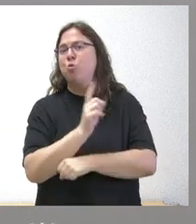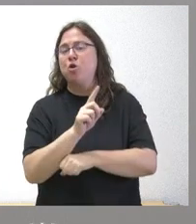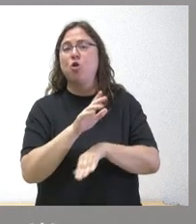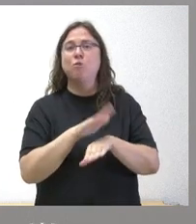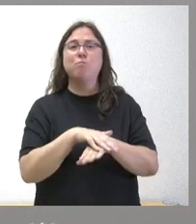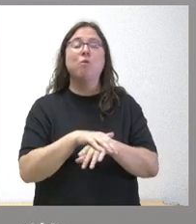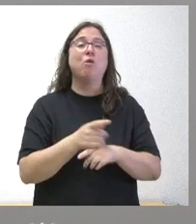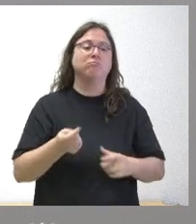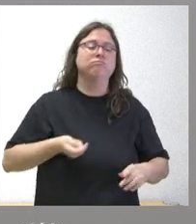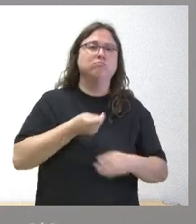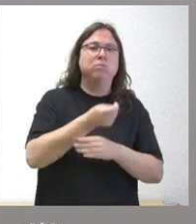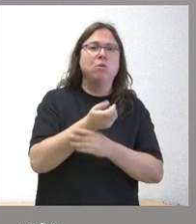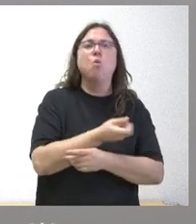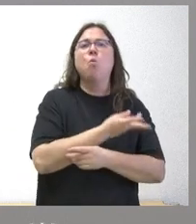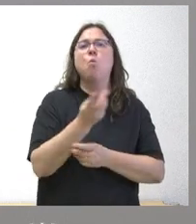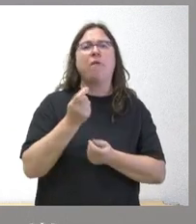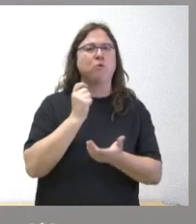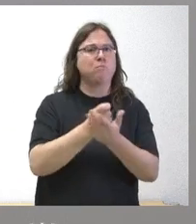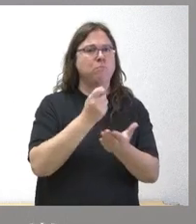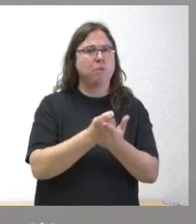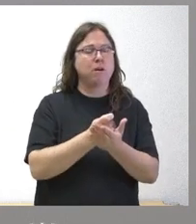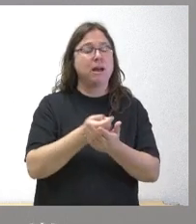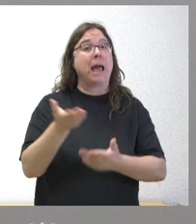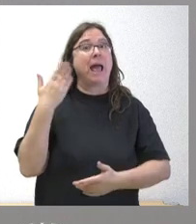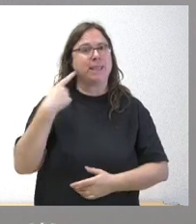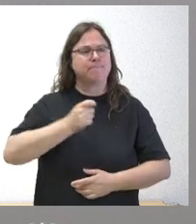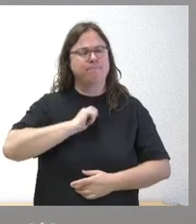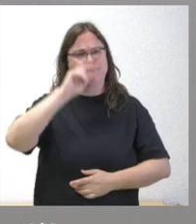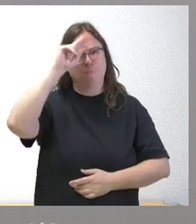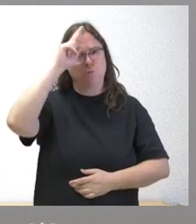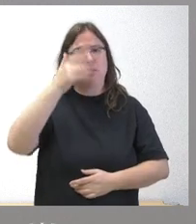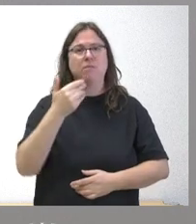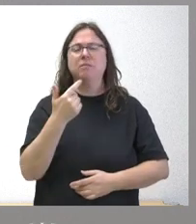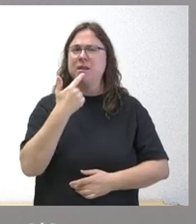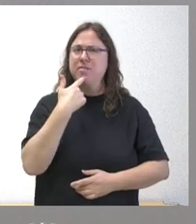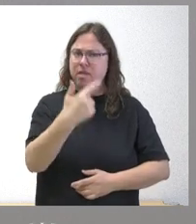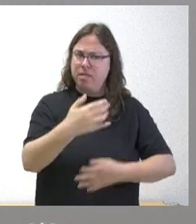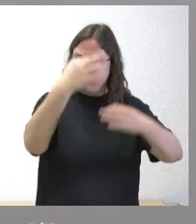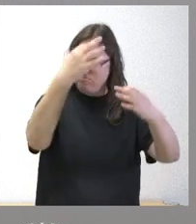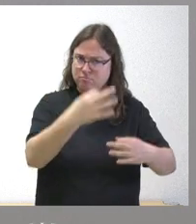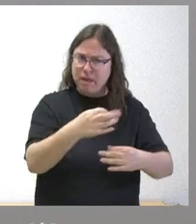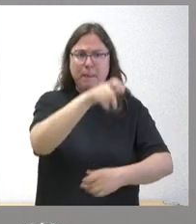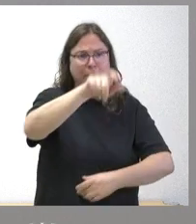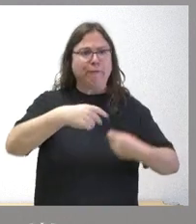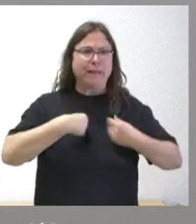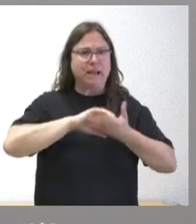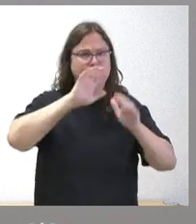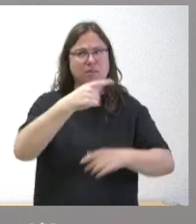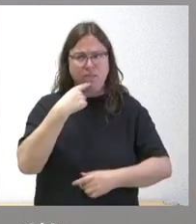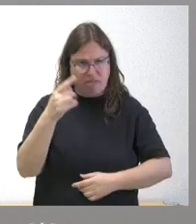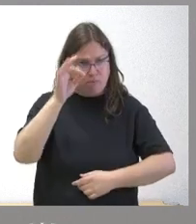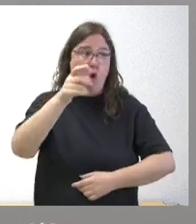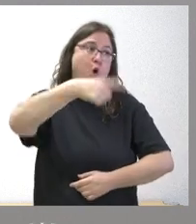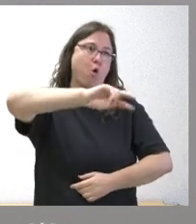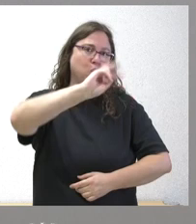importe de las entregas a cuenta del sistema de financiación me preocupó ayer que esta referencia explícita a los ciudadanos de Castilla y León y a otros de